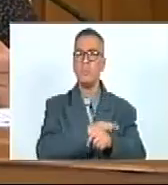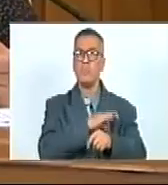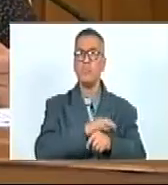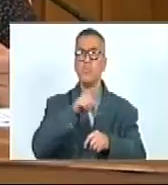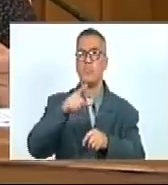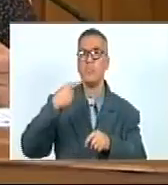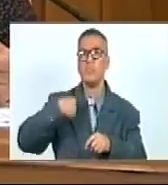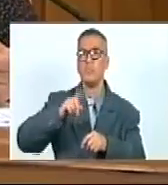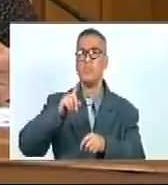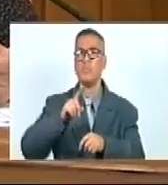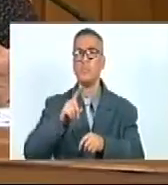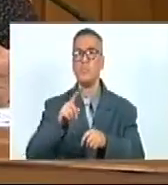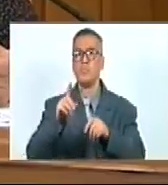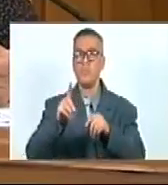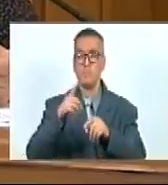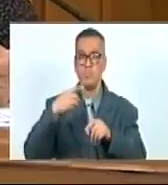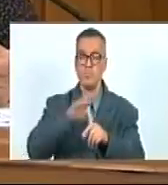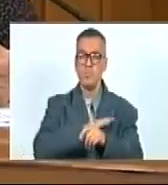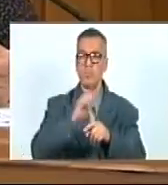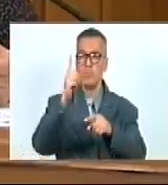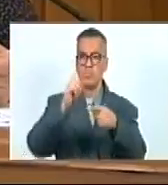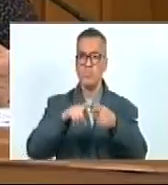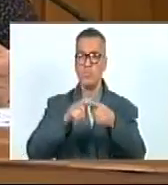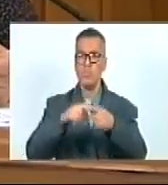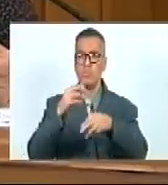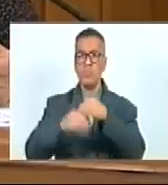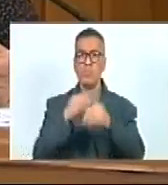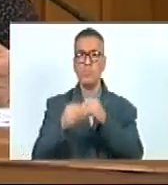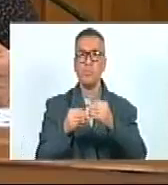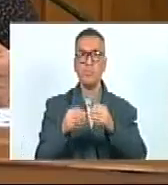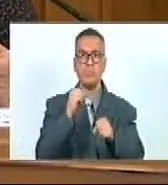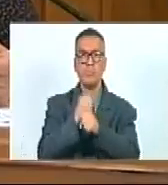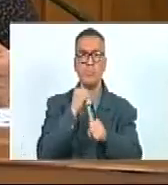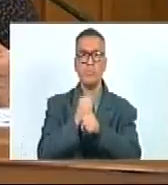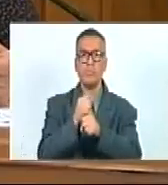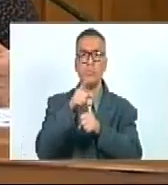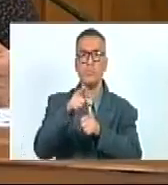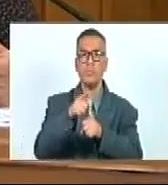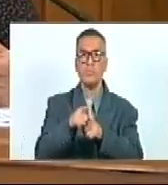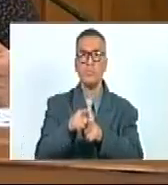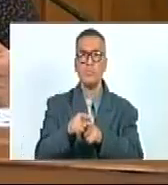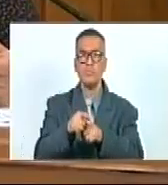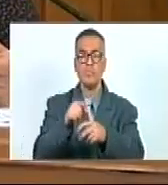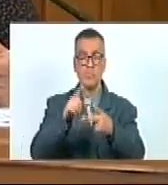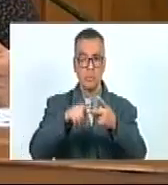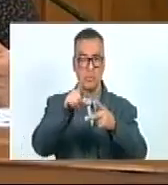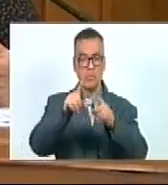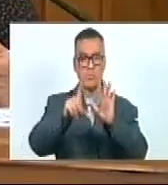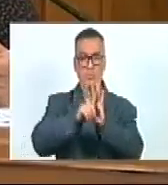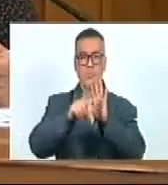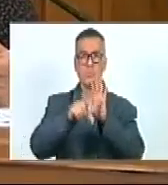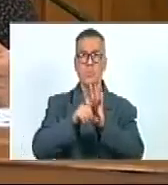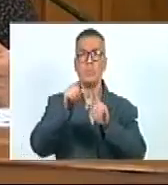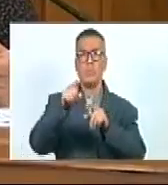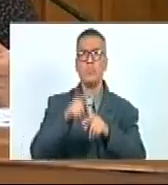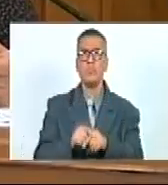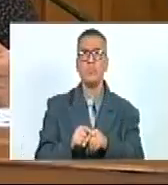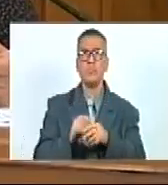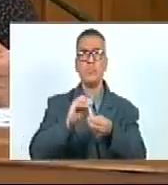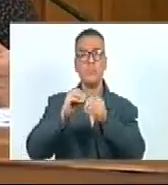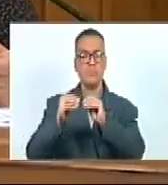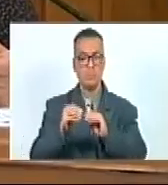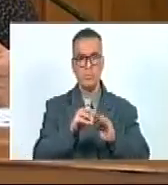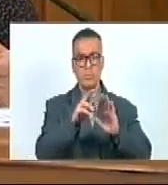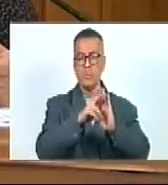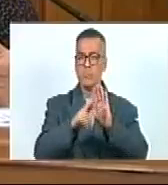tienen los siguientes deberes. 1. Cumplir sus funciones con sujeción estricta a esta ley y las que regulen la